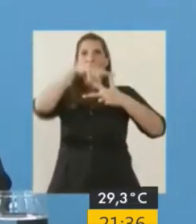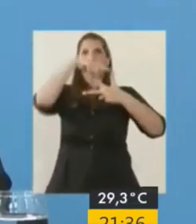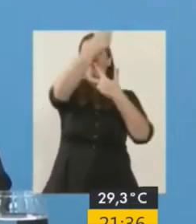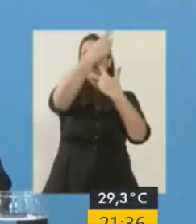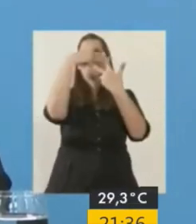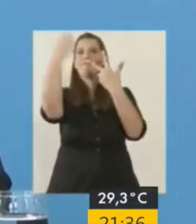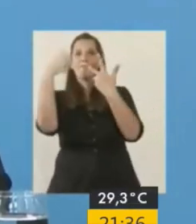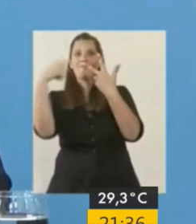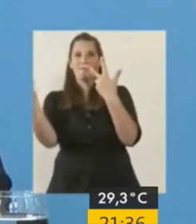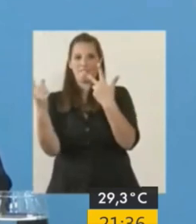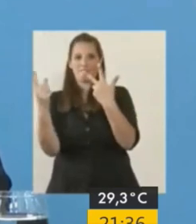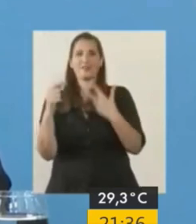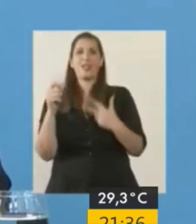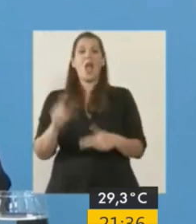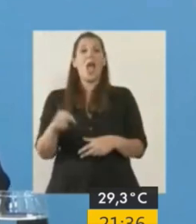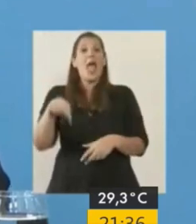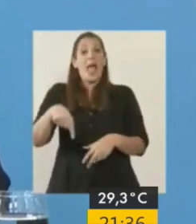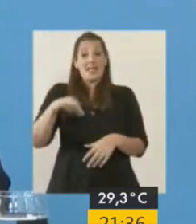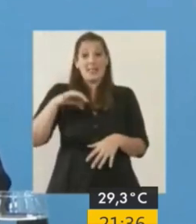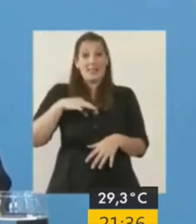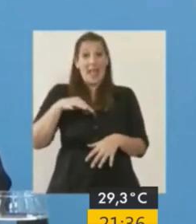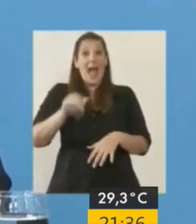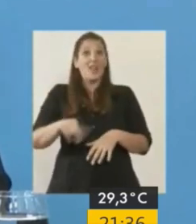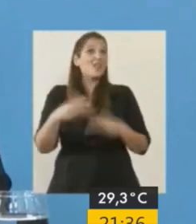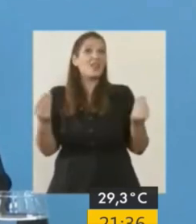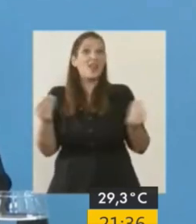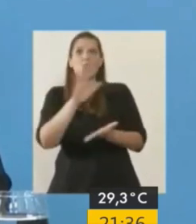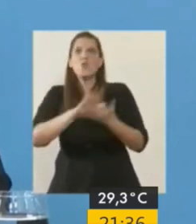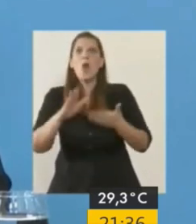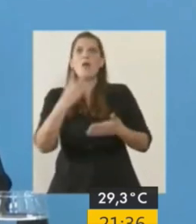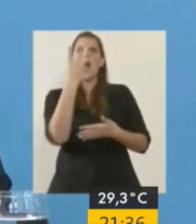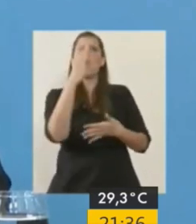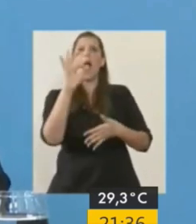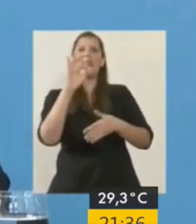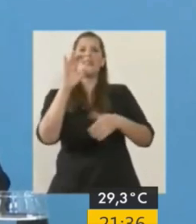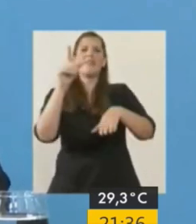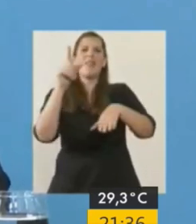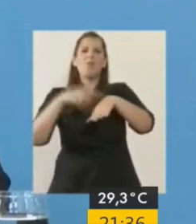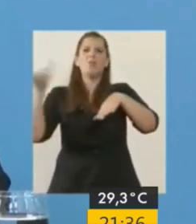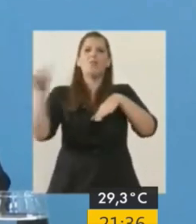que vamos a desplegar este año son 40 nuevas frecuencias.